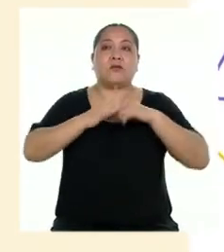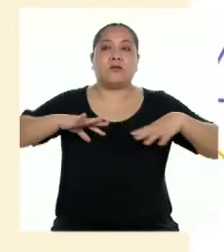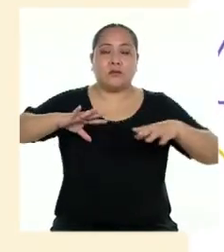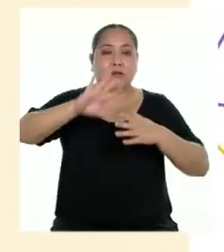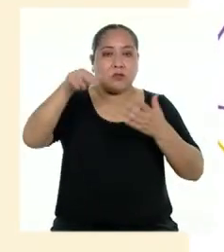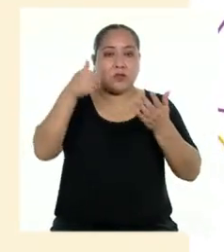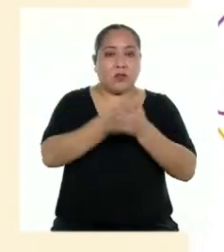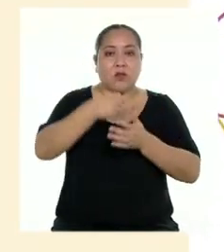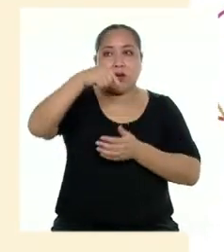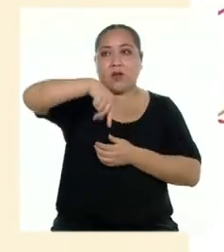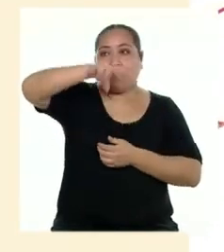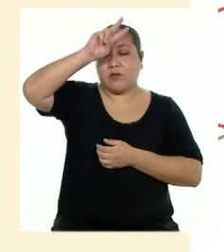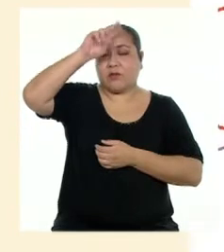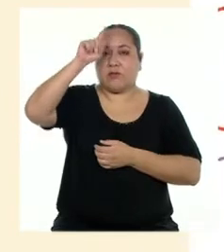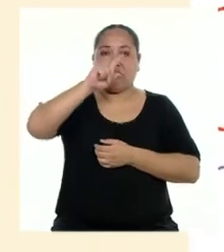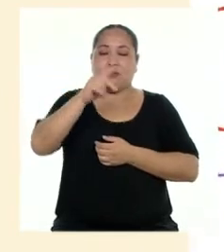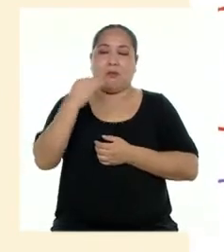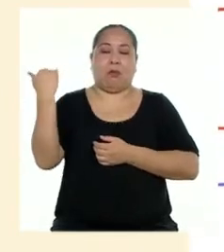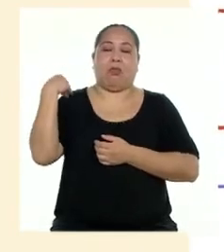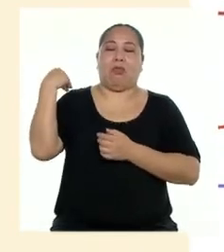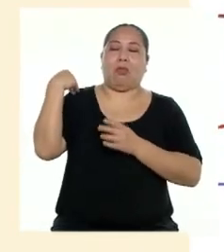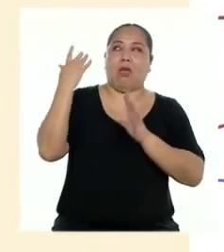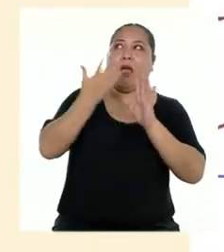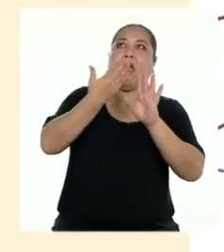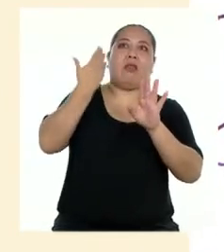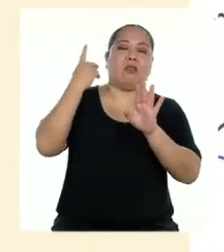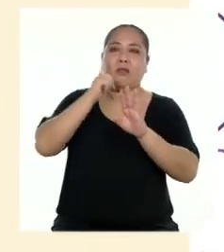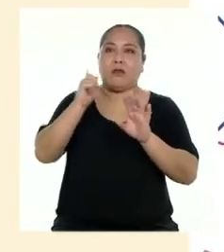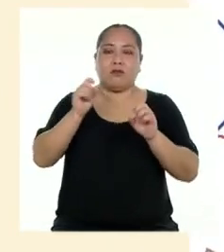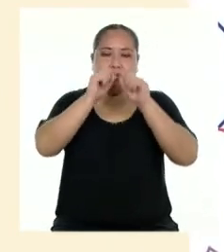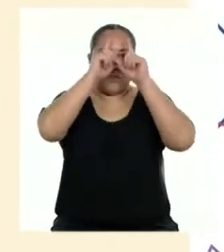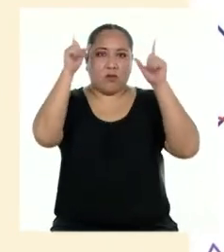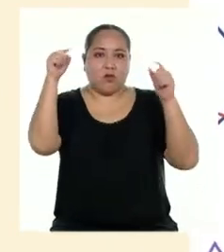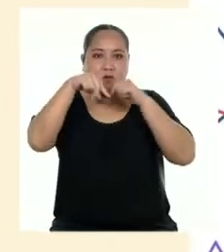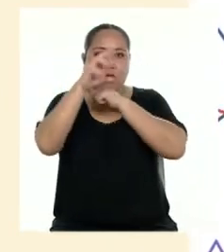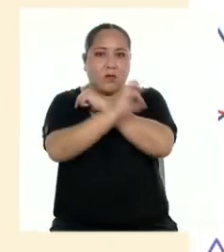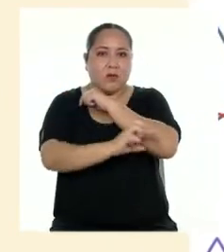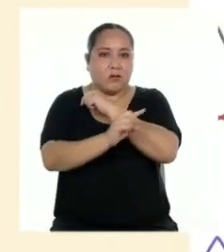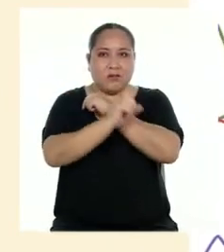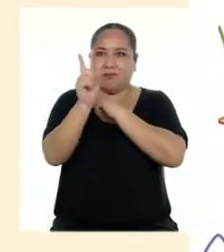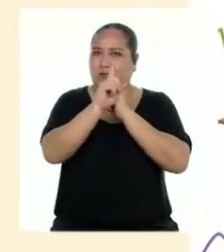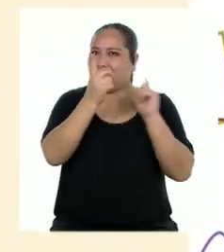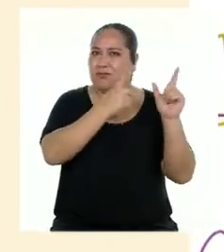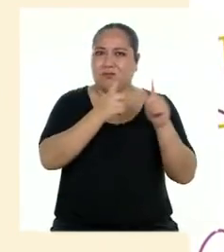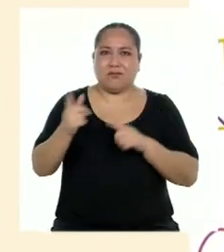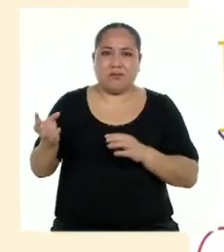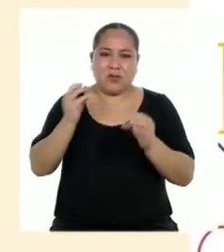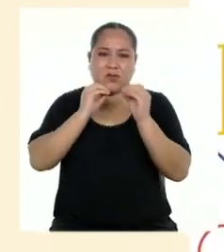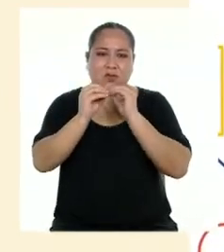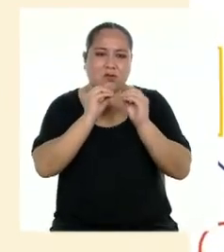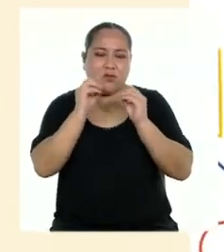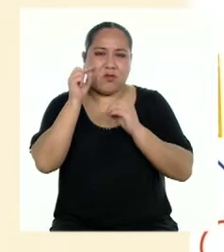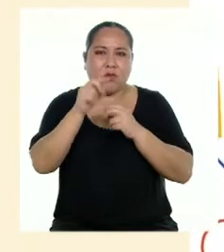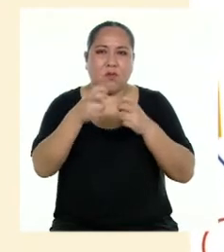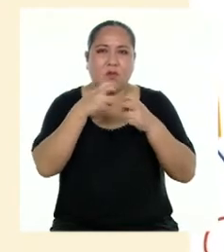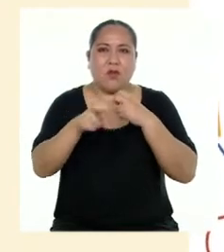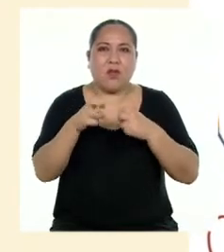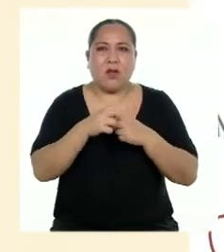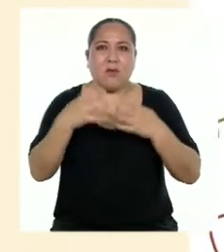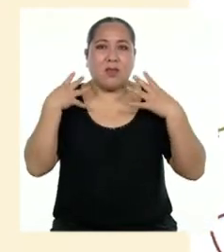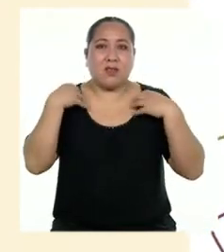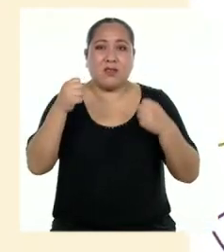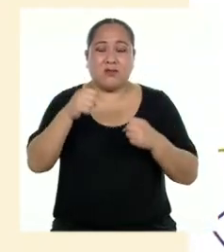llegó al Perú sin aviso previo y sorprendió a un país que no estaba listo para atender una crisis sanitaria de tal